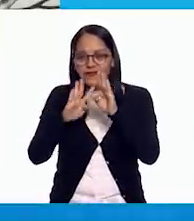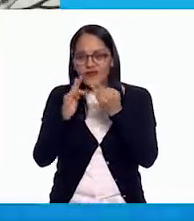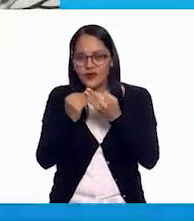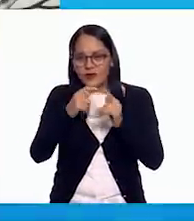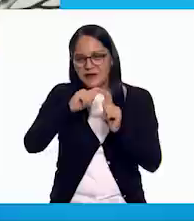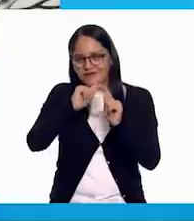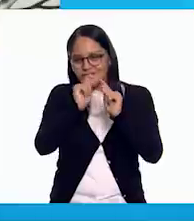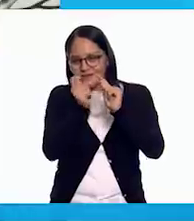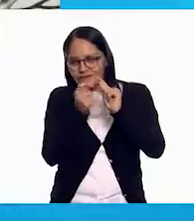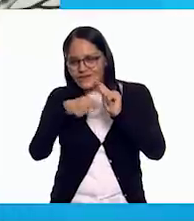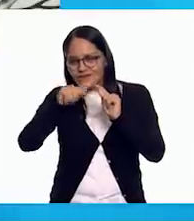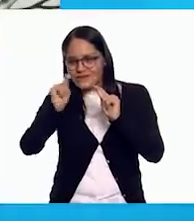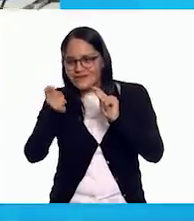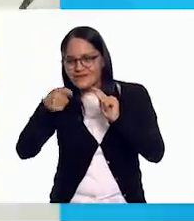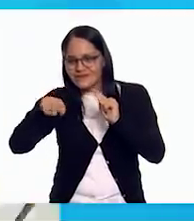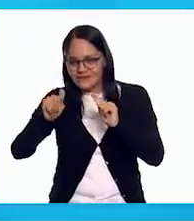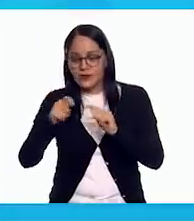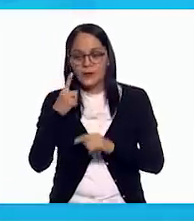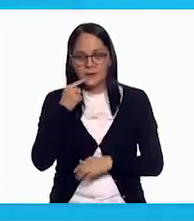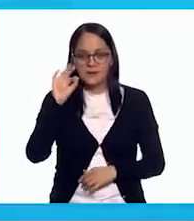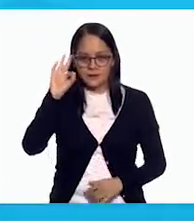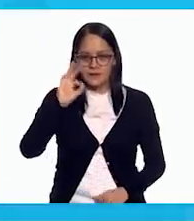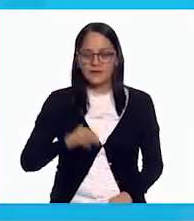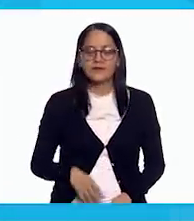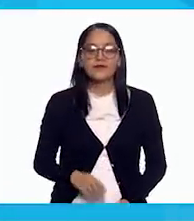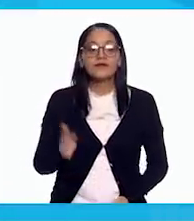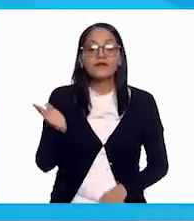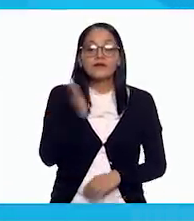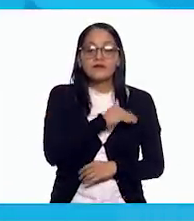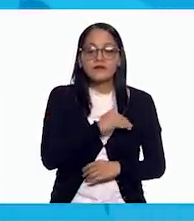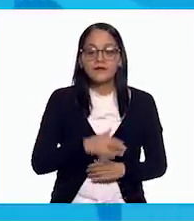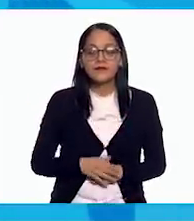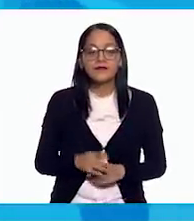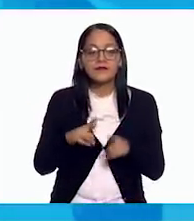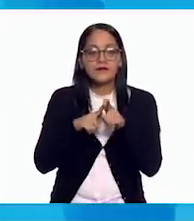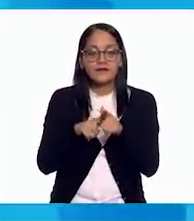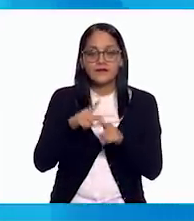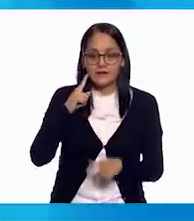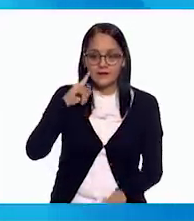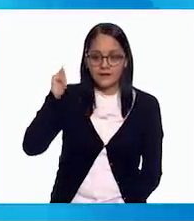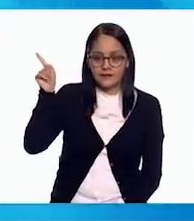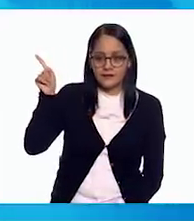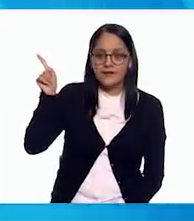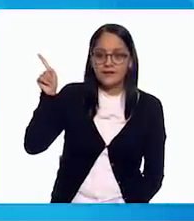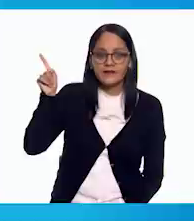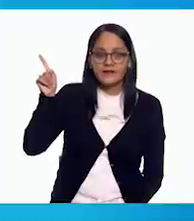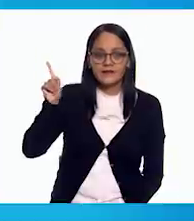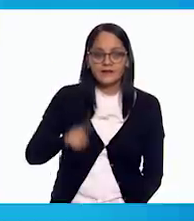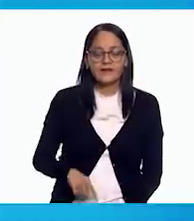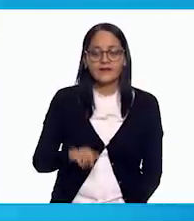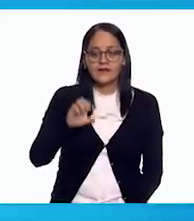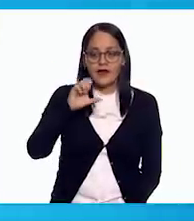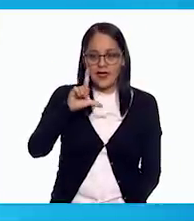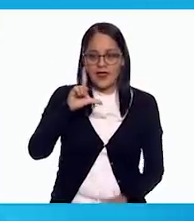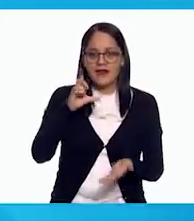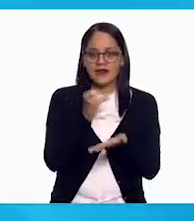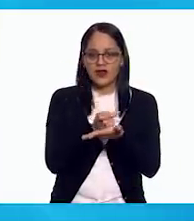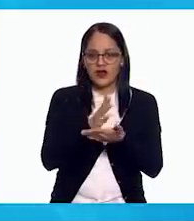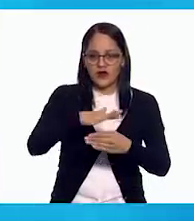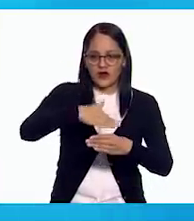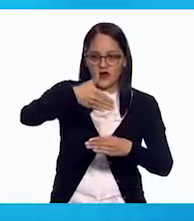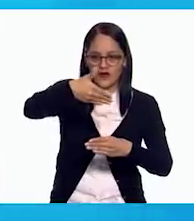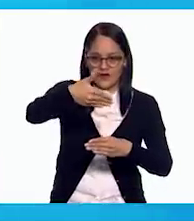momento perfecto. Siguiente. El cofre de los cuentos. Muy bien.